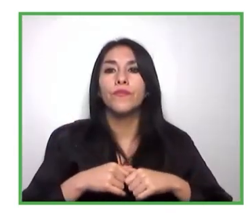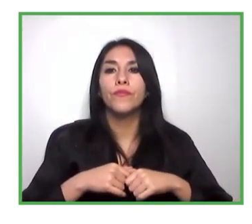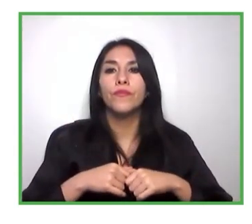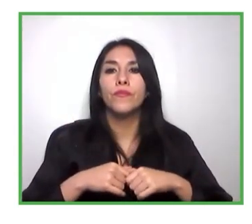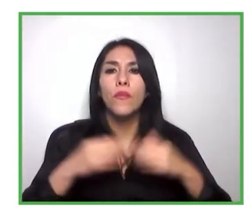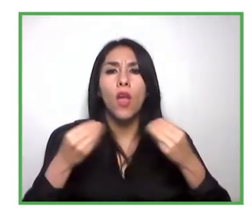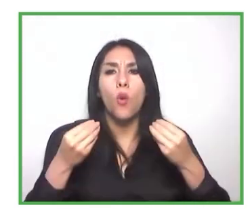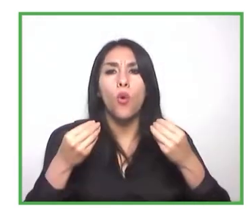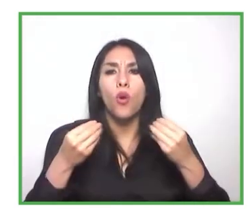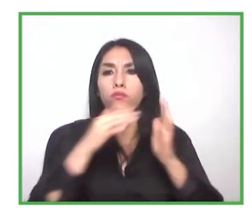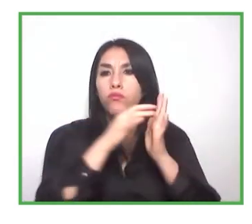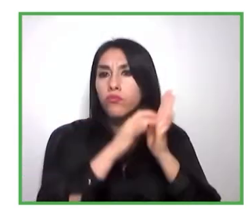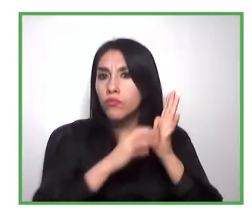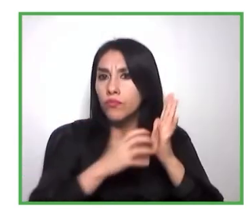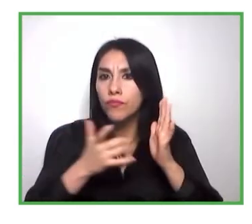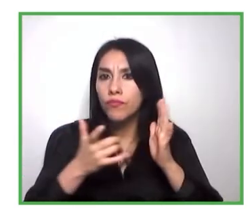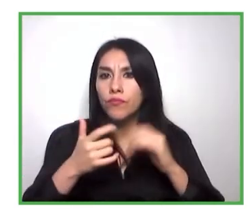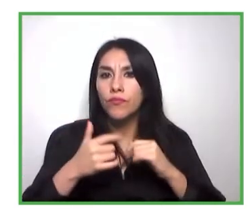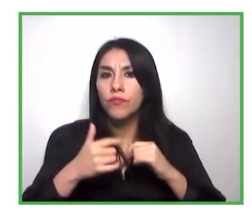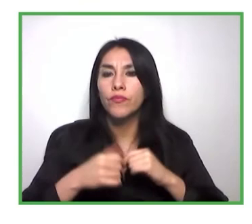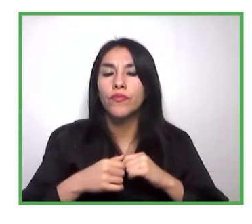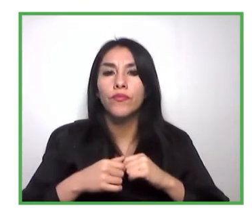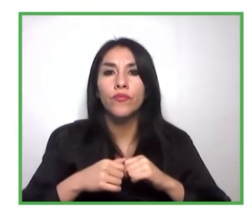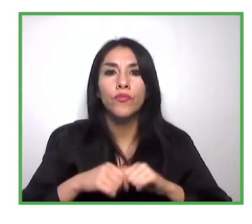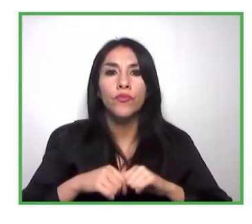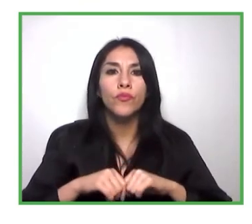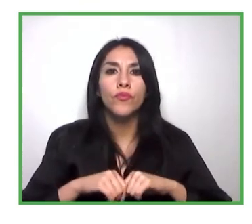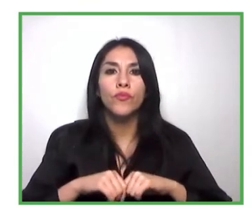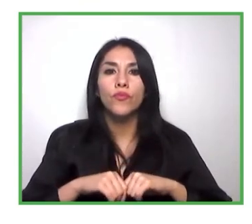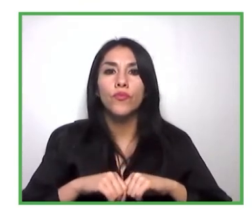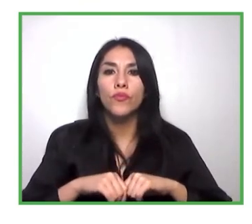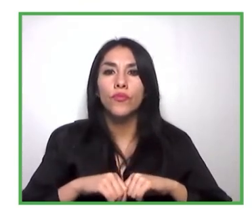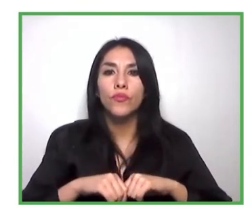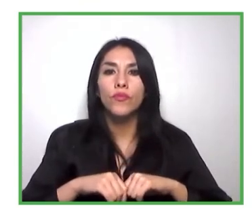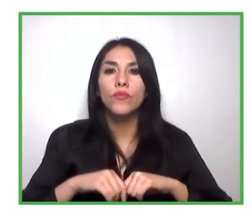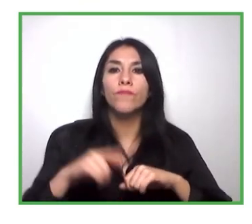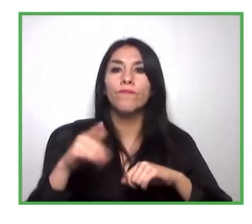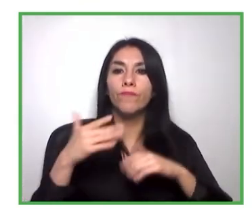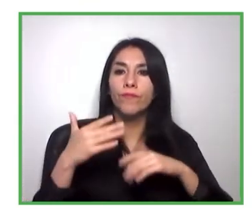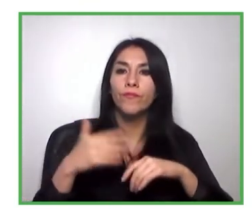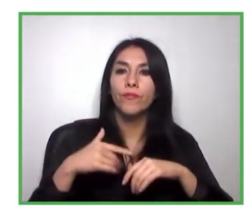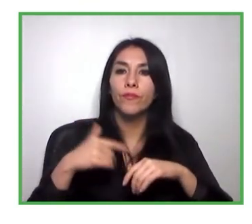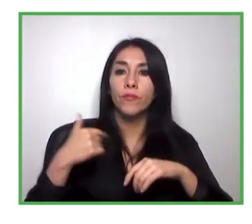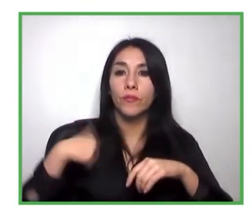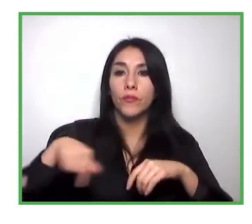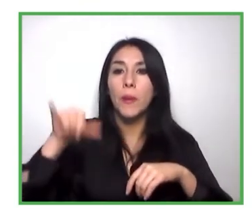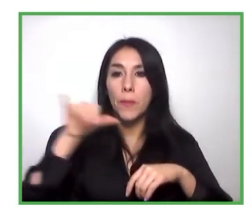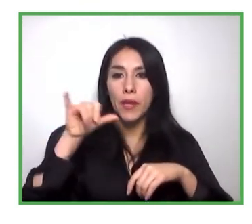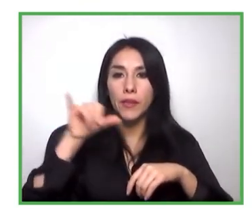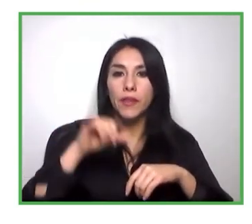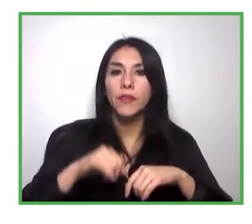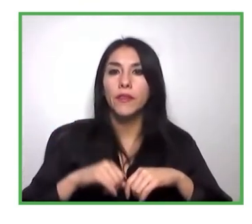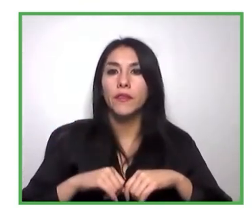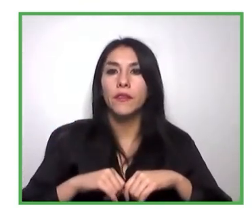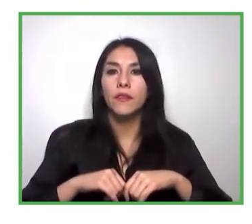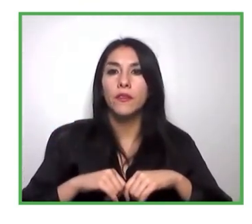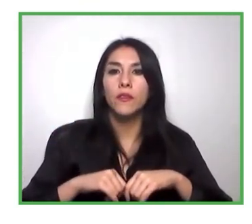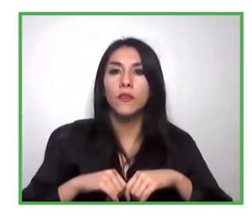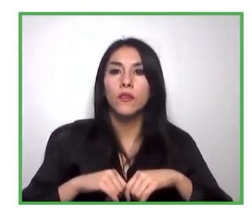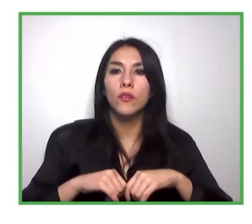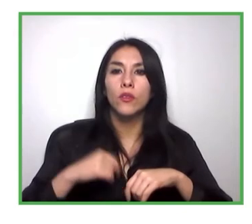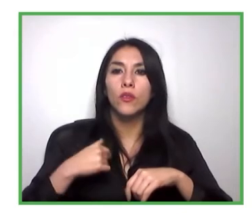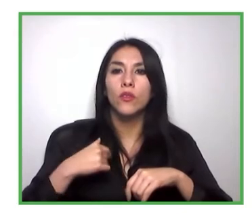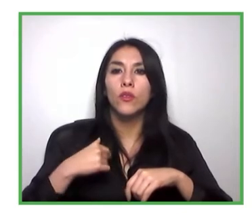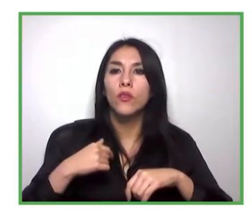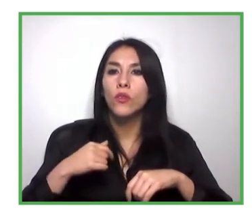Bueno, nosotros de alguna manera también enfrentamos grandes miedos al hacerlo virtual, dado que las